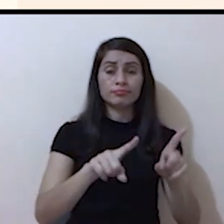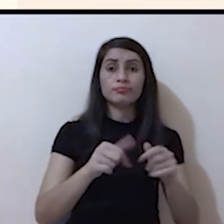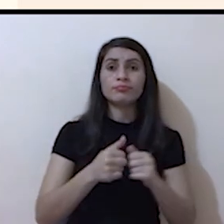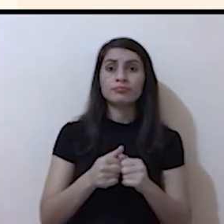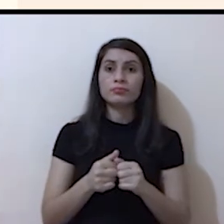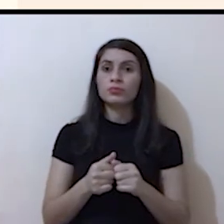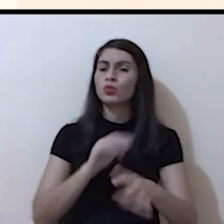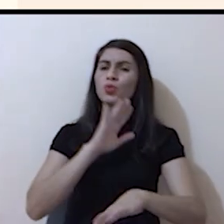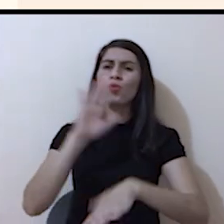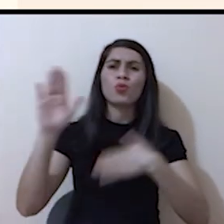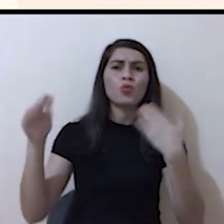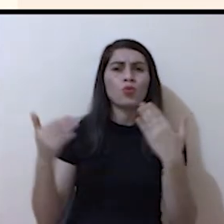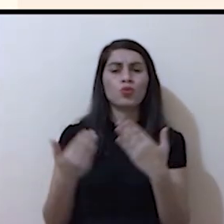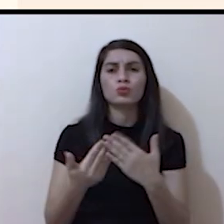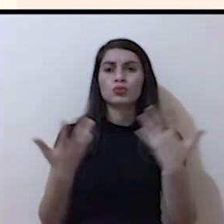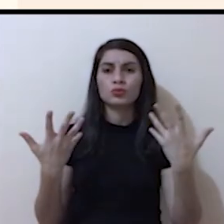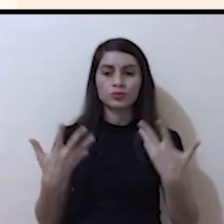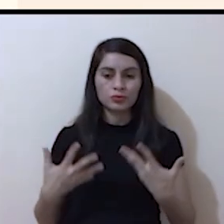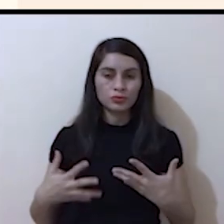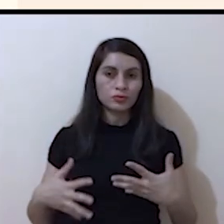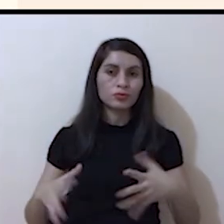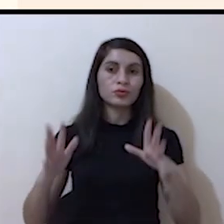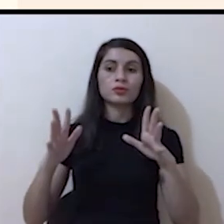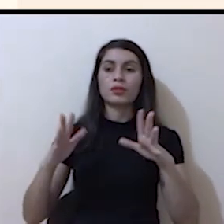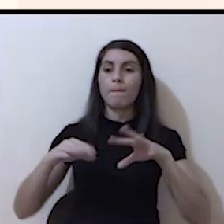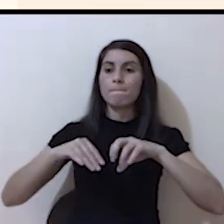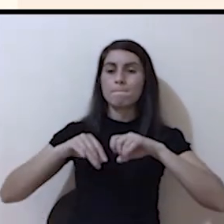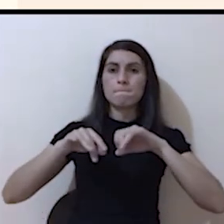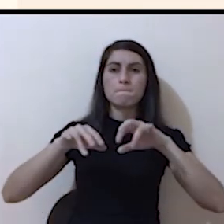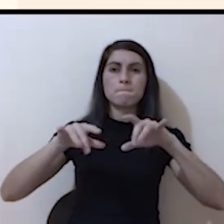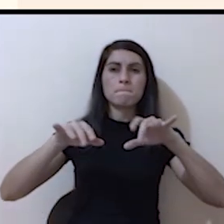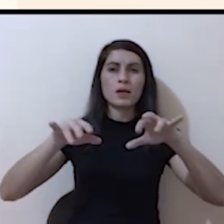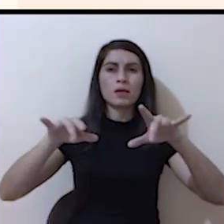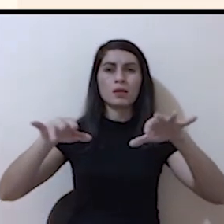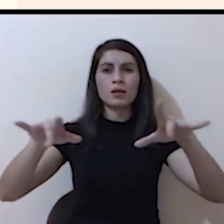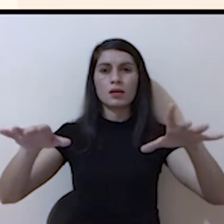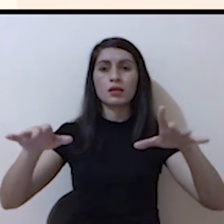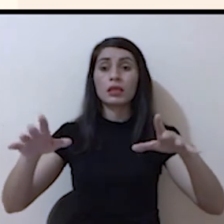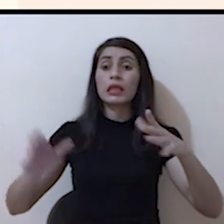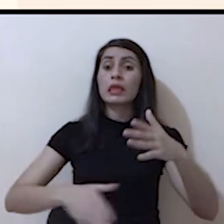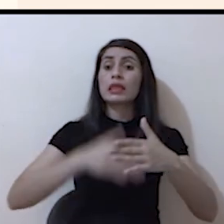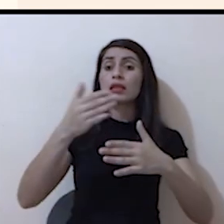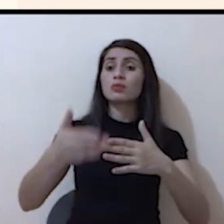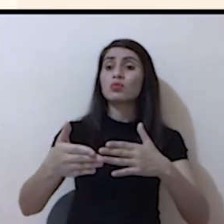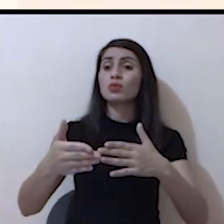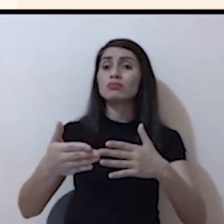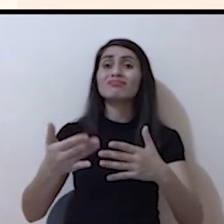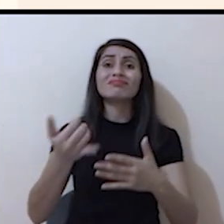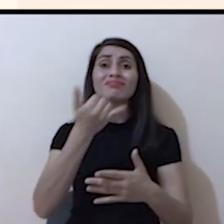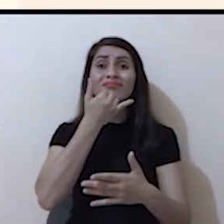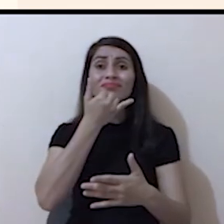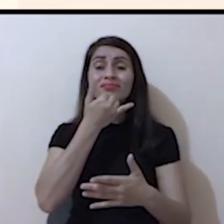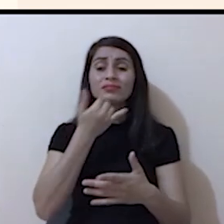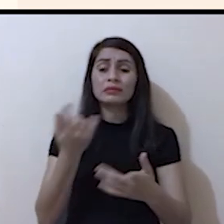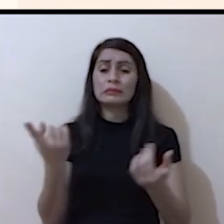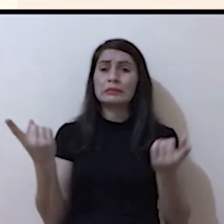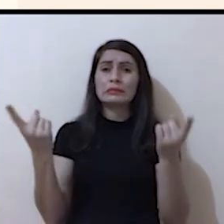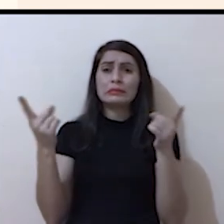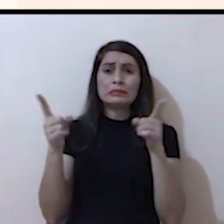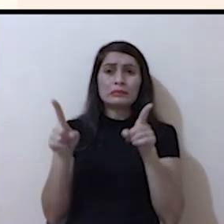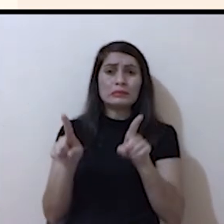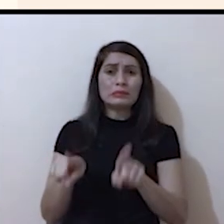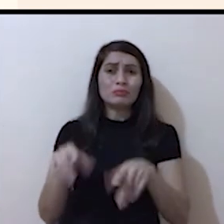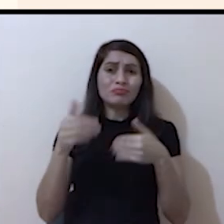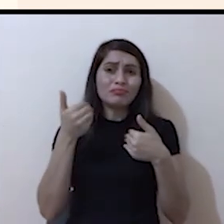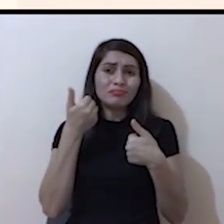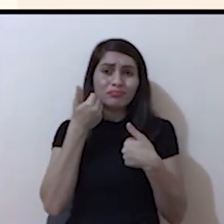Las causas son todo aquello que origina la contaminación y las consecuencias son lo que se produce luego de